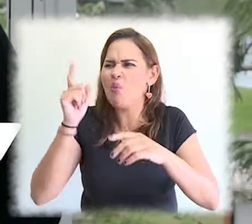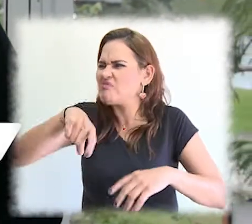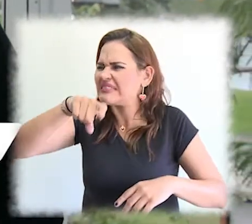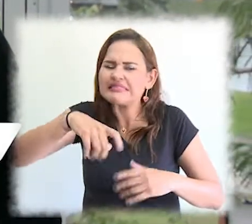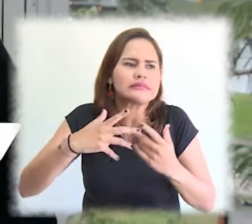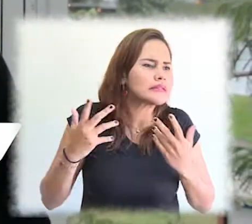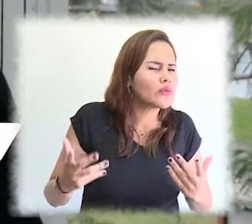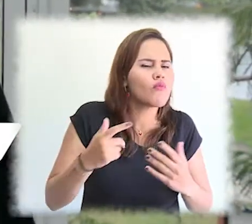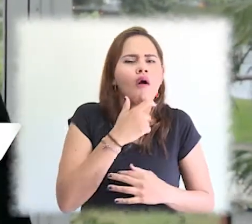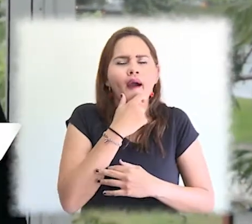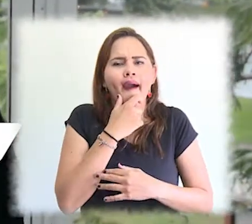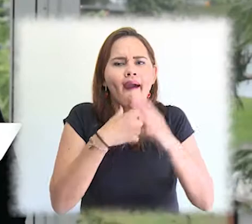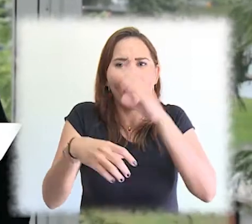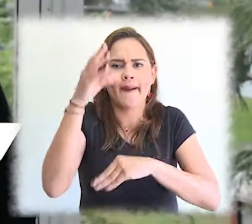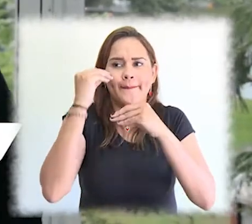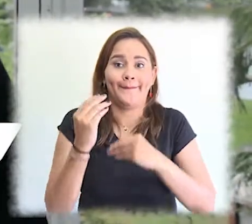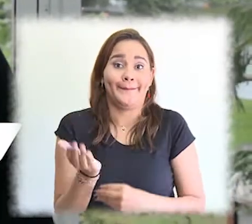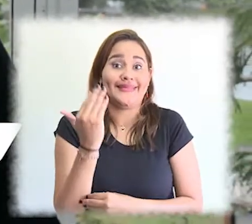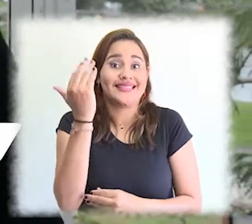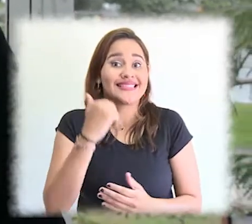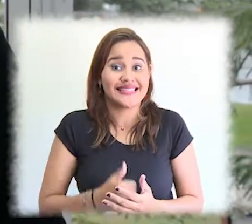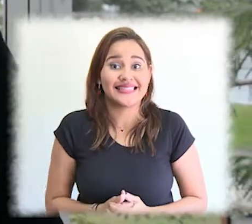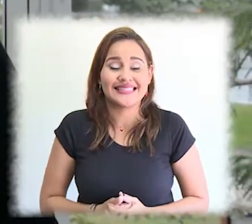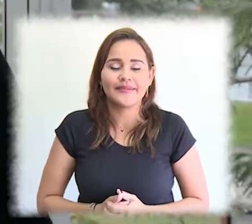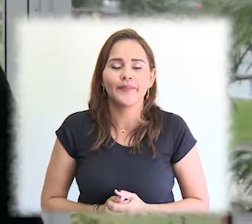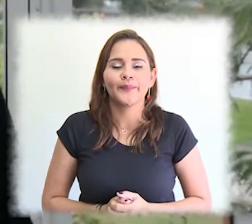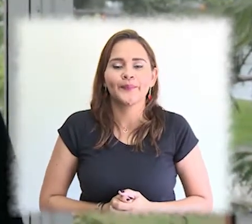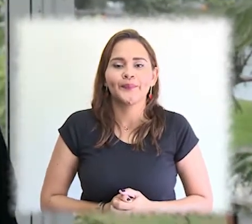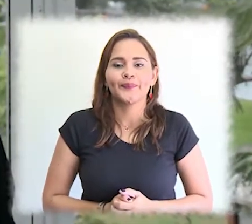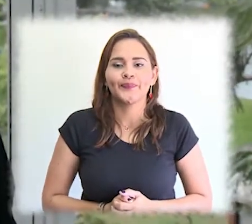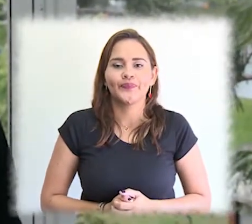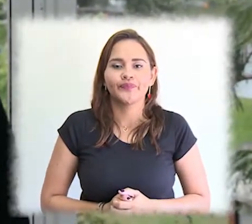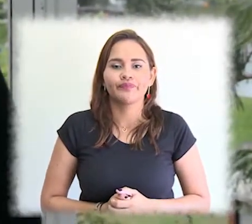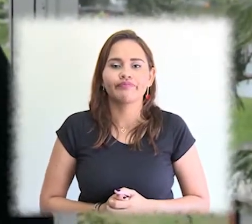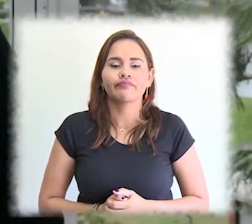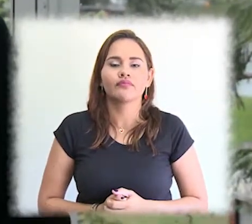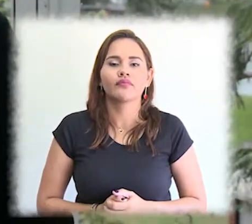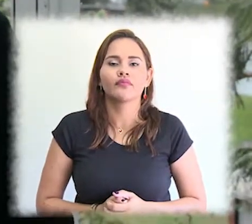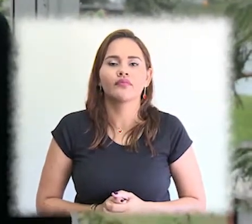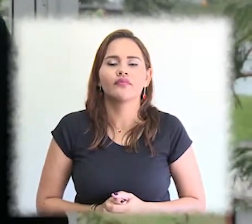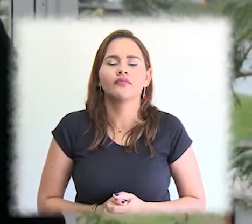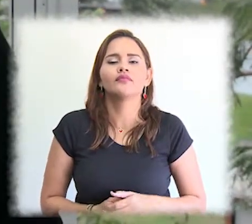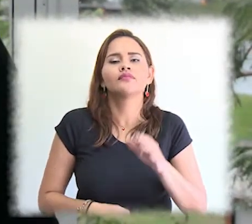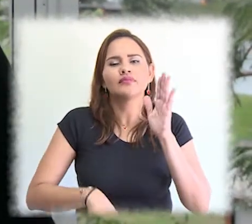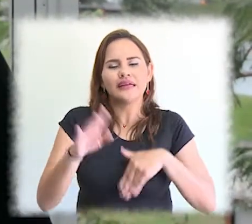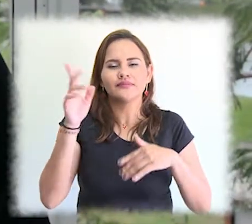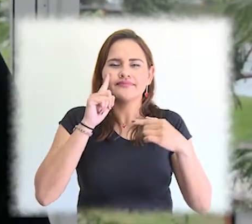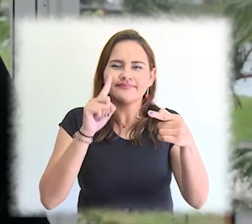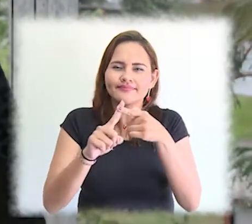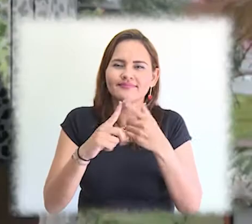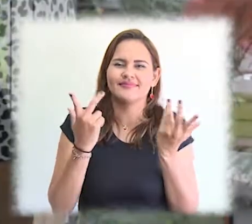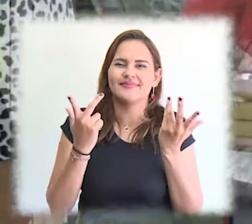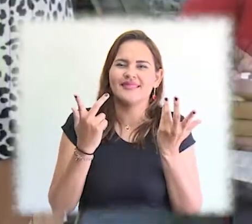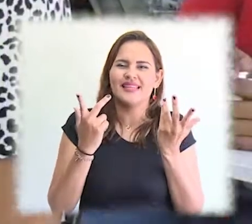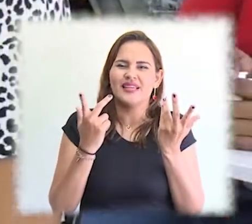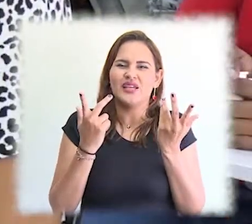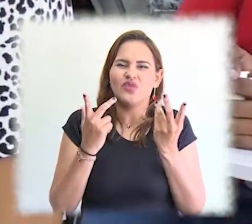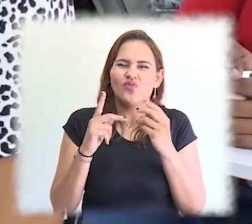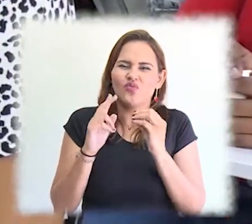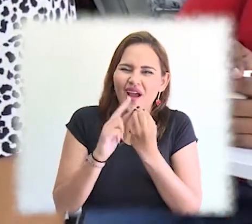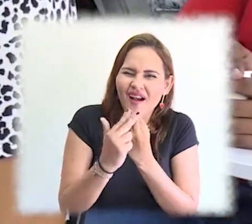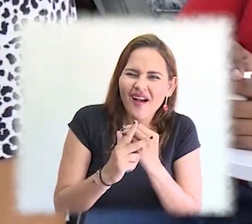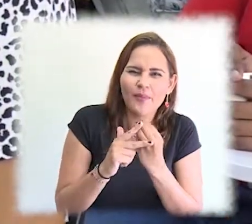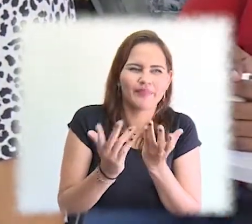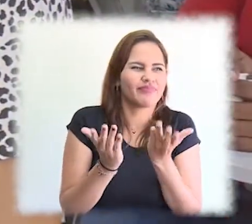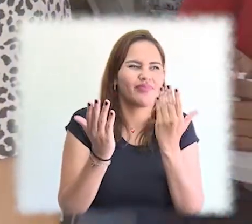de los mercados financieros y las finanzas corporativas. Es un programa que le apuesta a la rigurosidad académica.